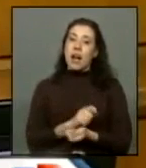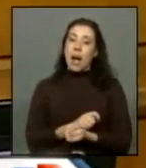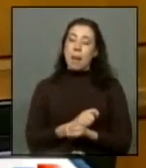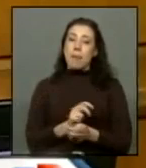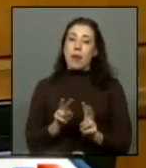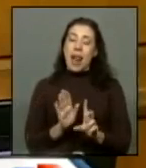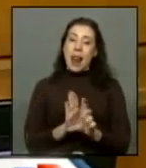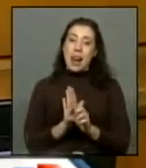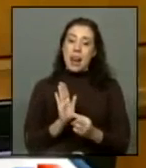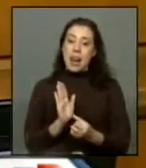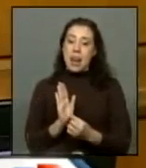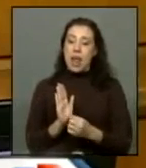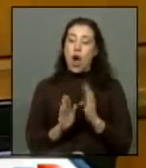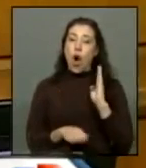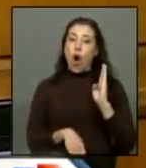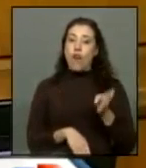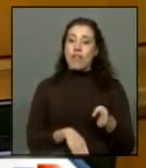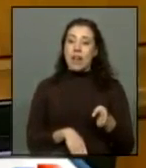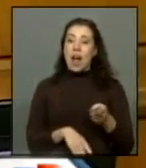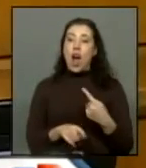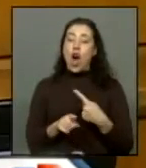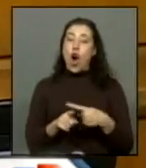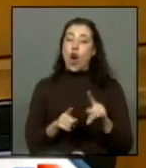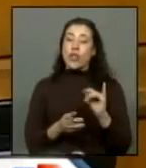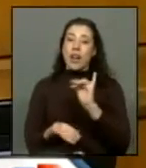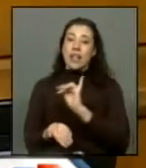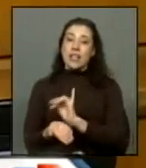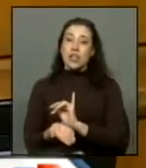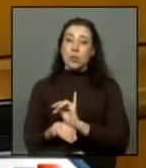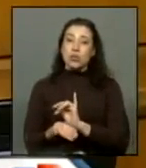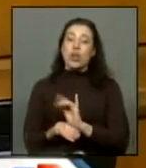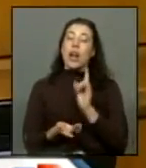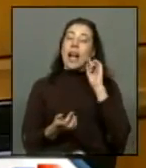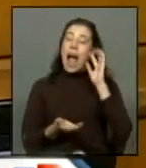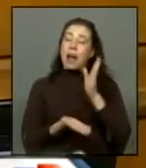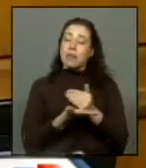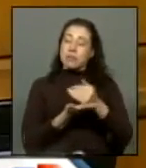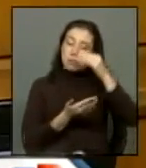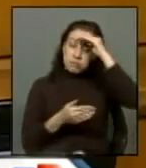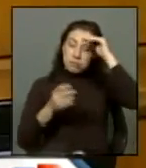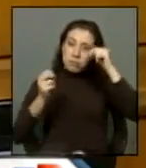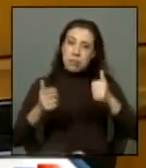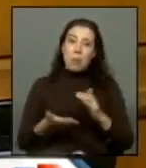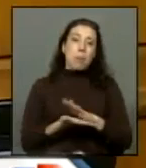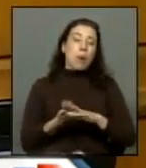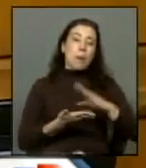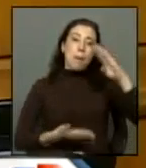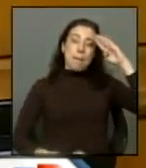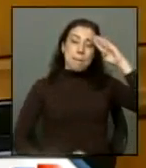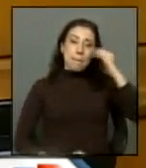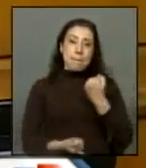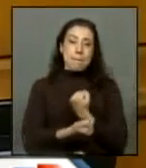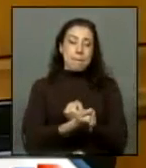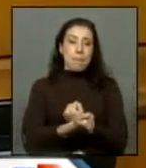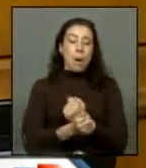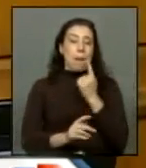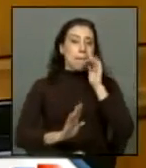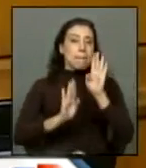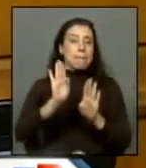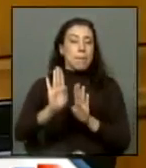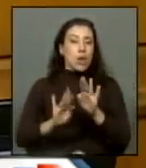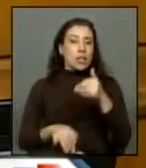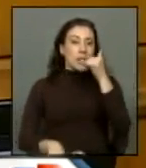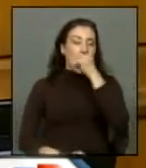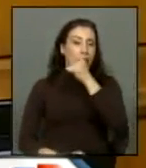legislación que obligara a otros organismos que estén más preparados, como la policía, por ejemplo, a cautelar y a resguardar